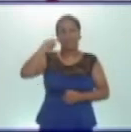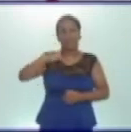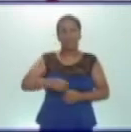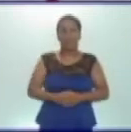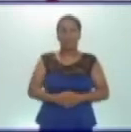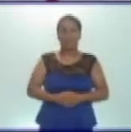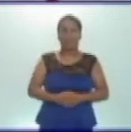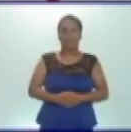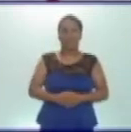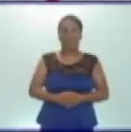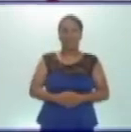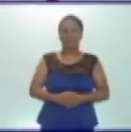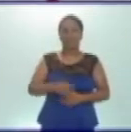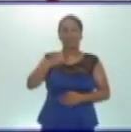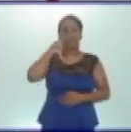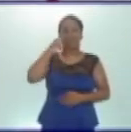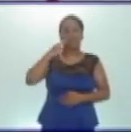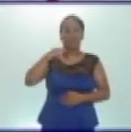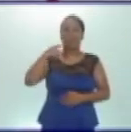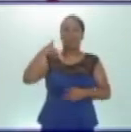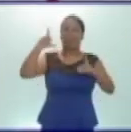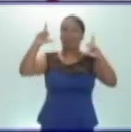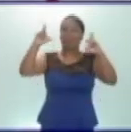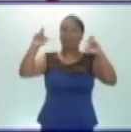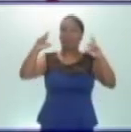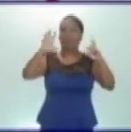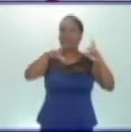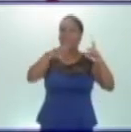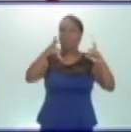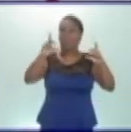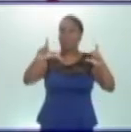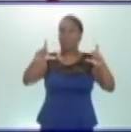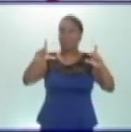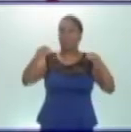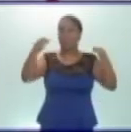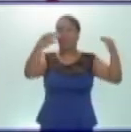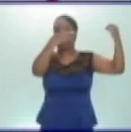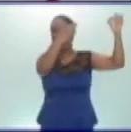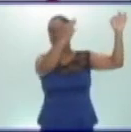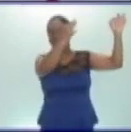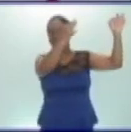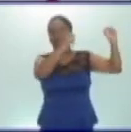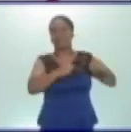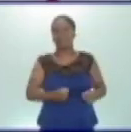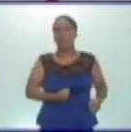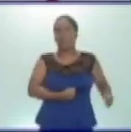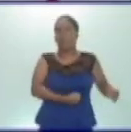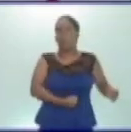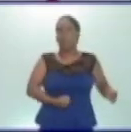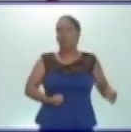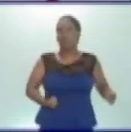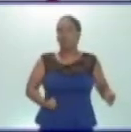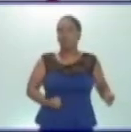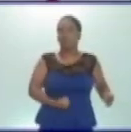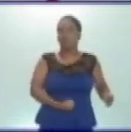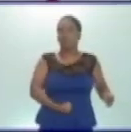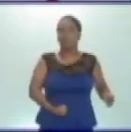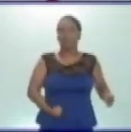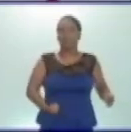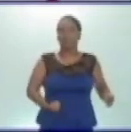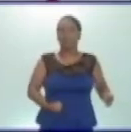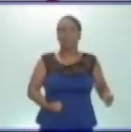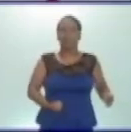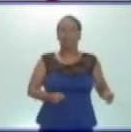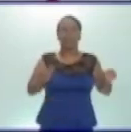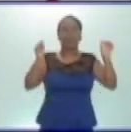observan las radiografías o rayos X, el ultrasonido abdominal, que es un examen que se utiliza ondas sonoras para ver